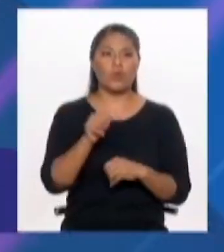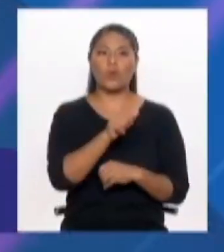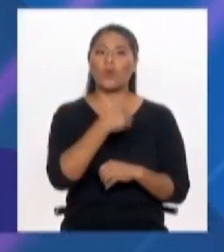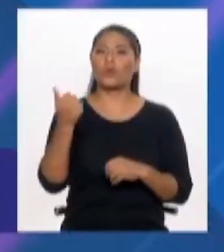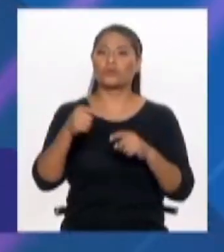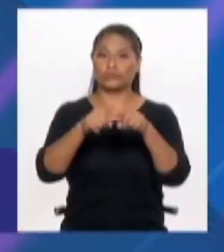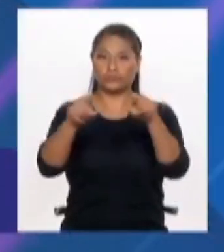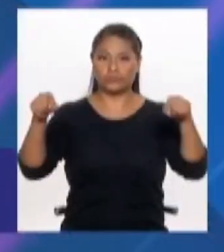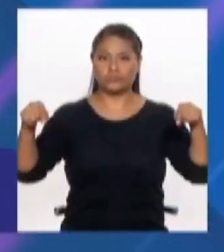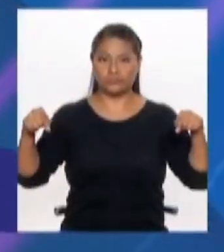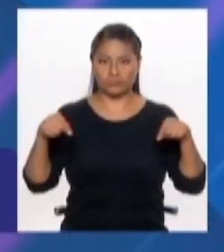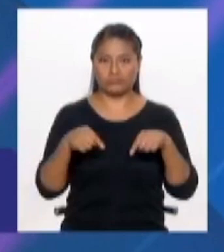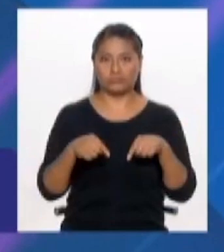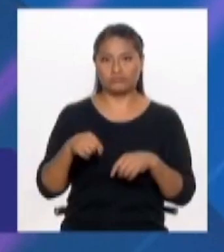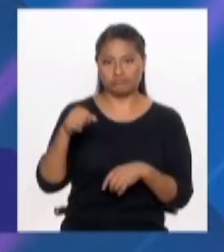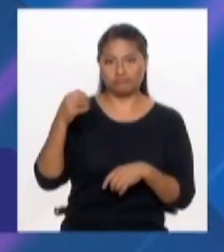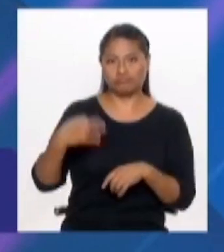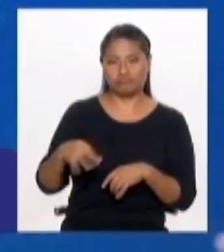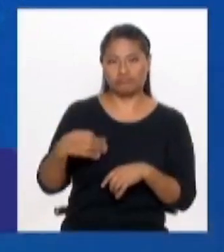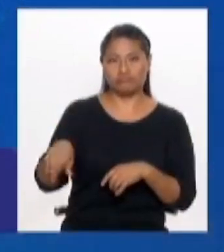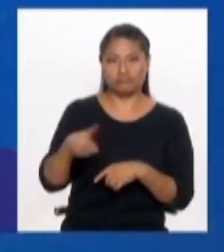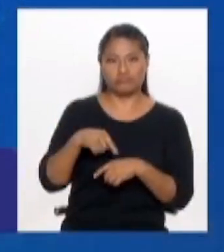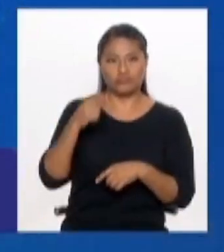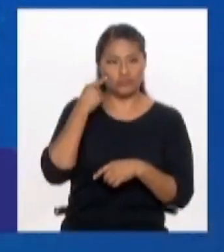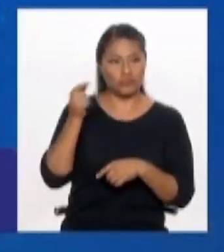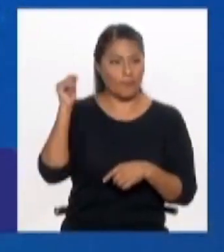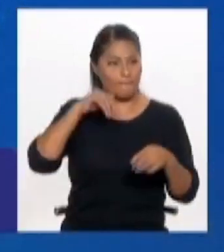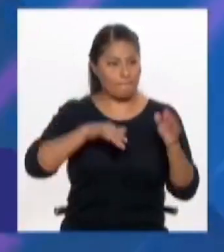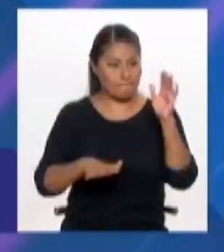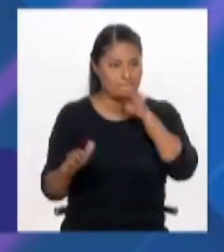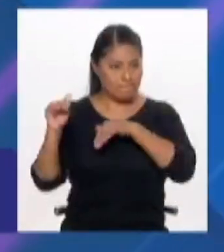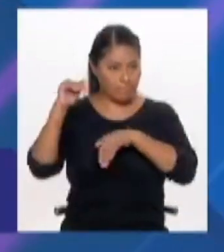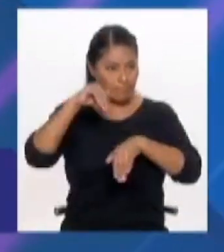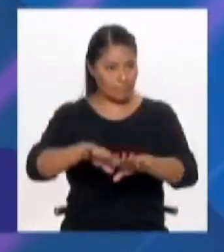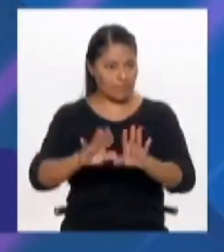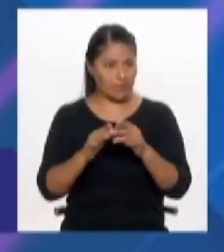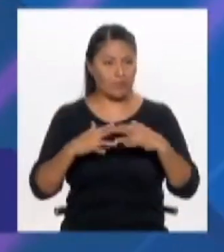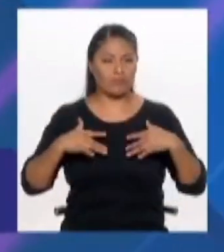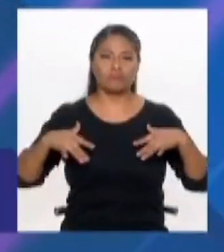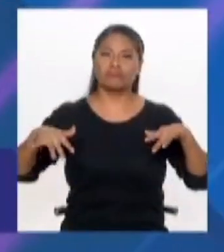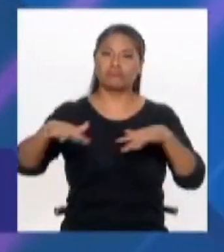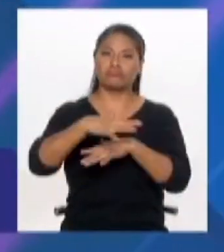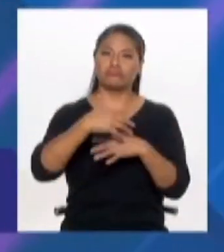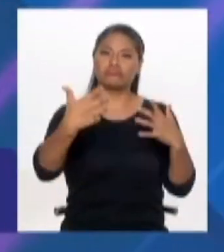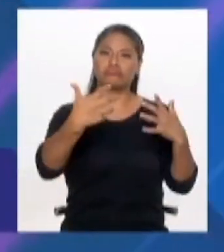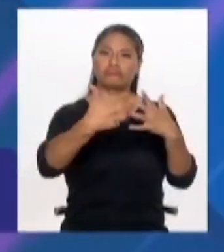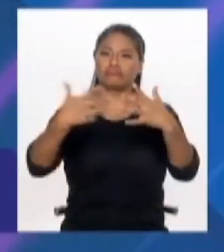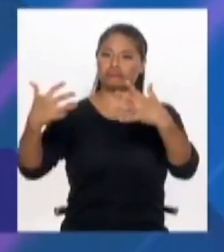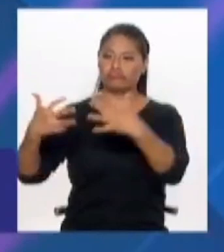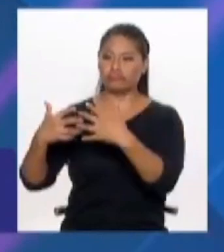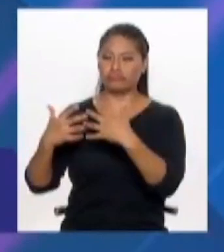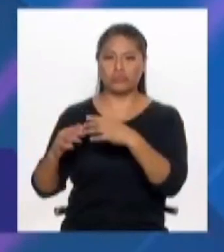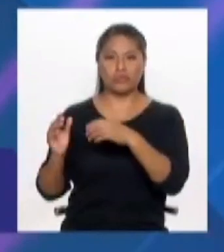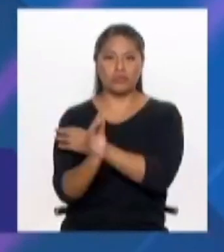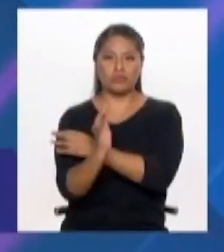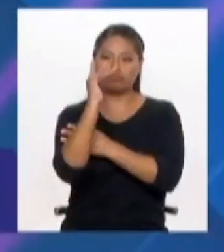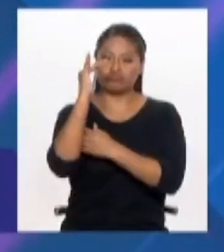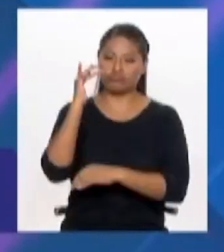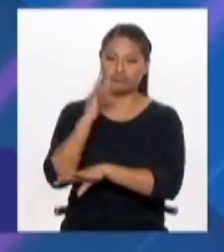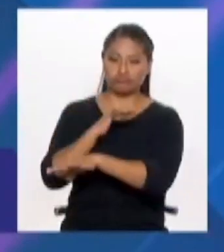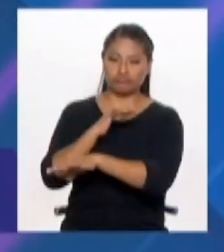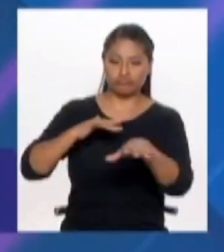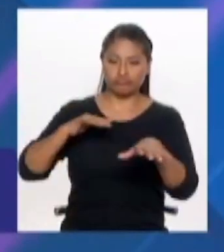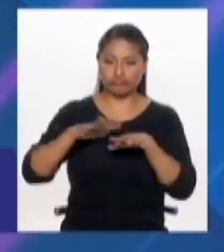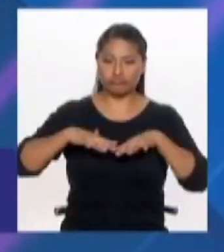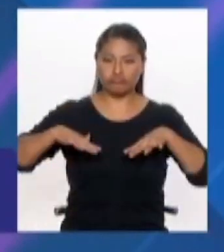donde, en efecto, sí, parece que son playas, como ustedes dicen, que están armónicamente colocadas con la naturaleza, al punto de que en verdad